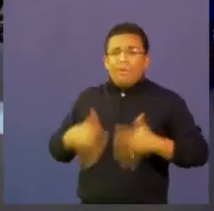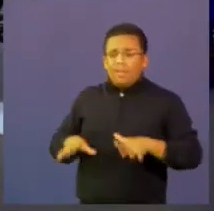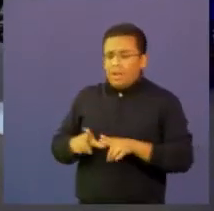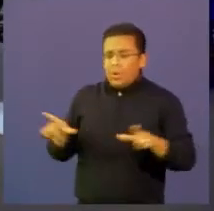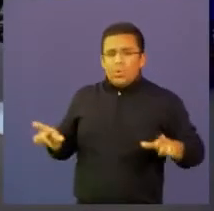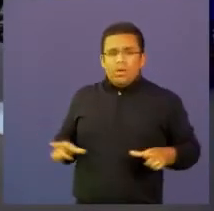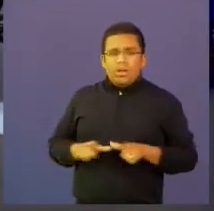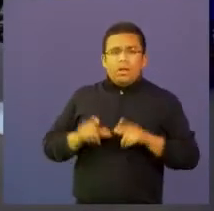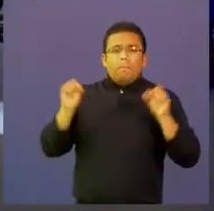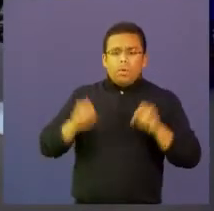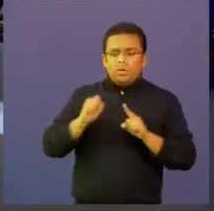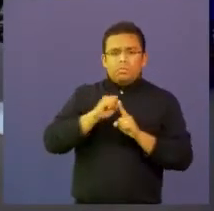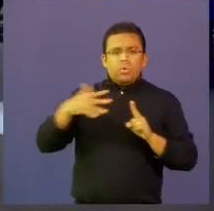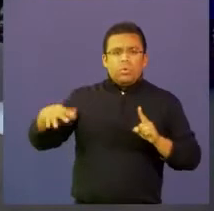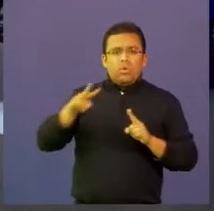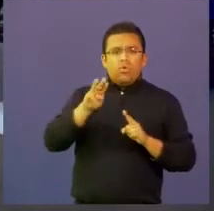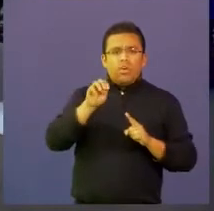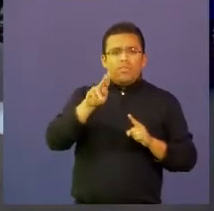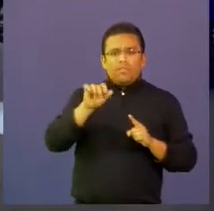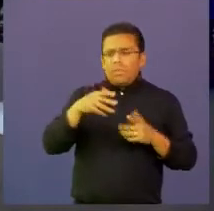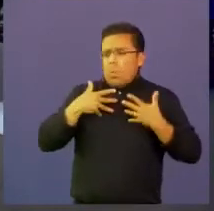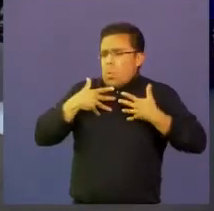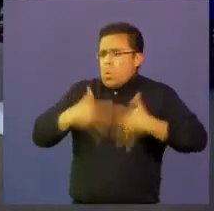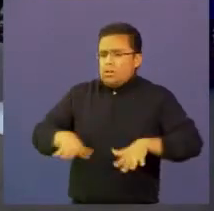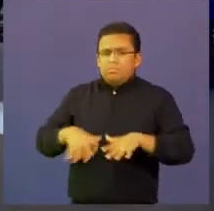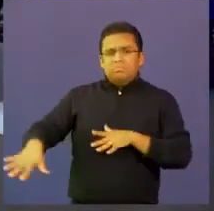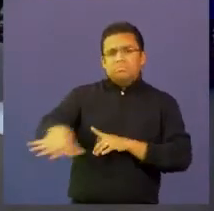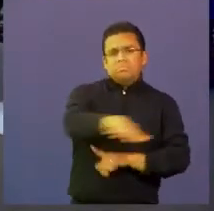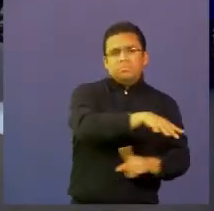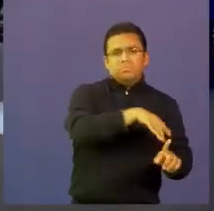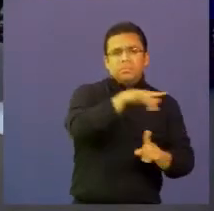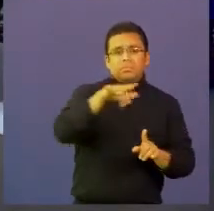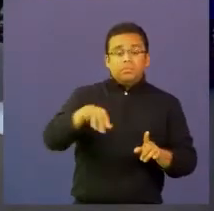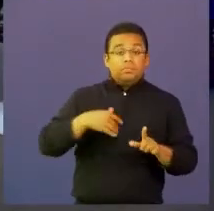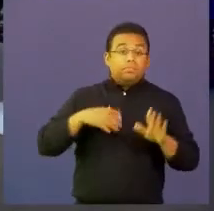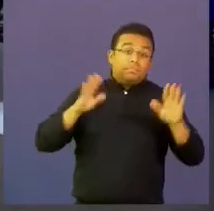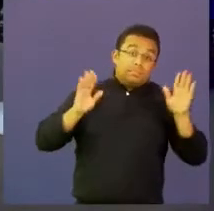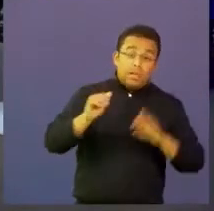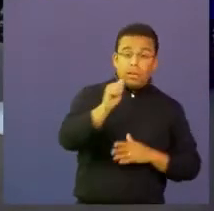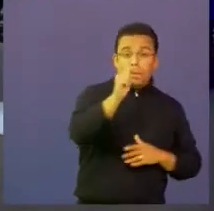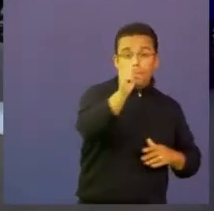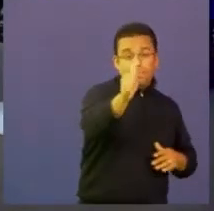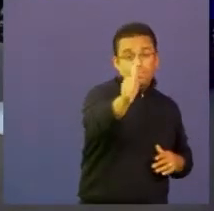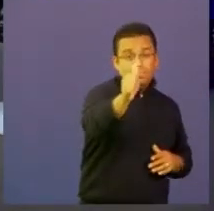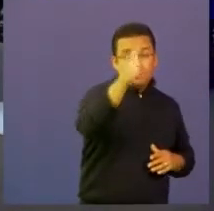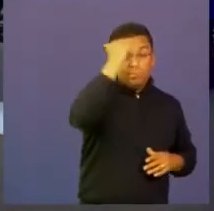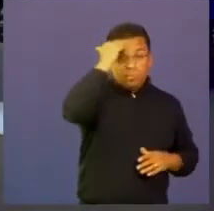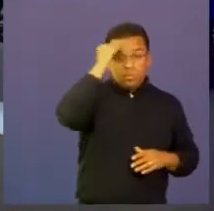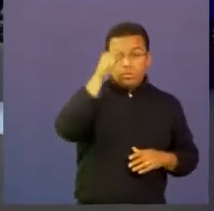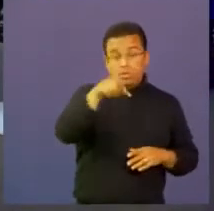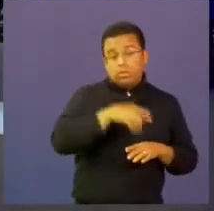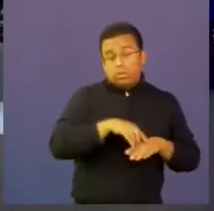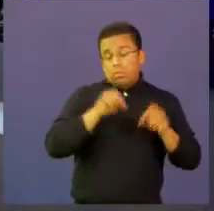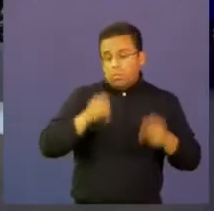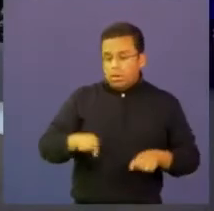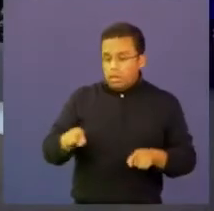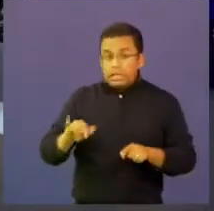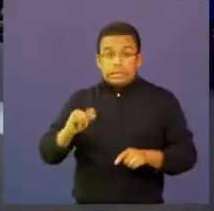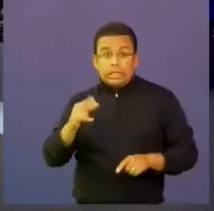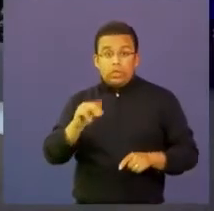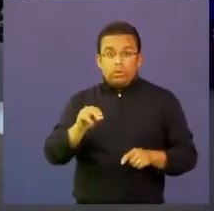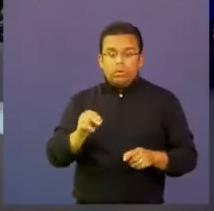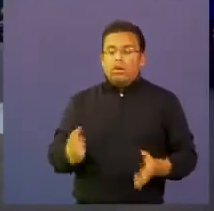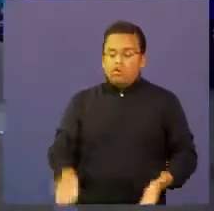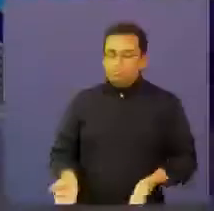de conectarse así que es de ustedes simplemente permitir que ellos empiecen a